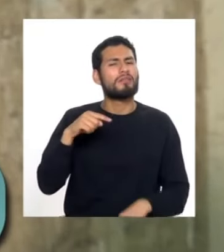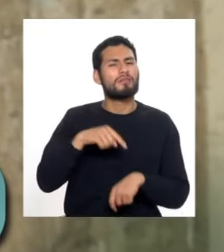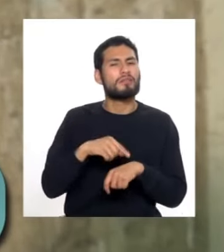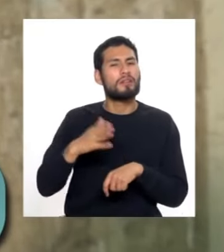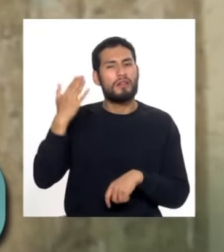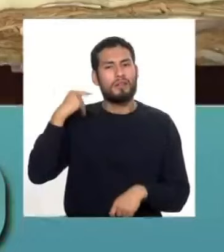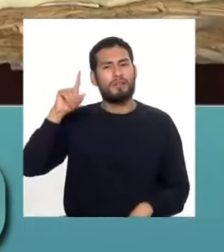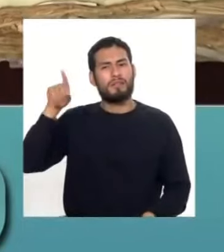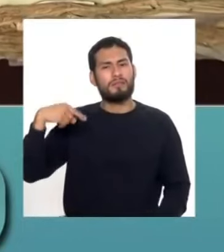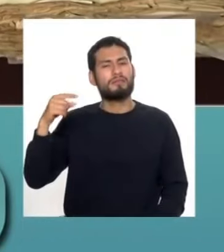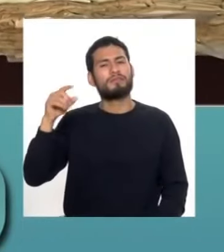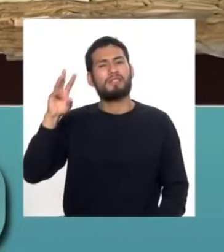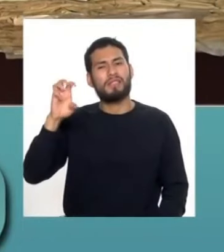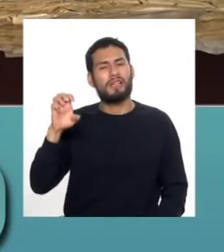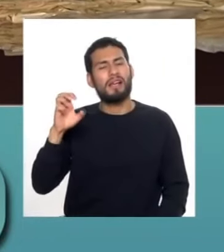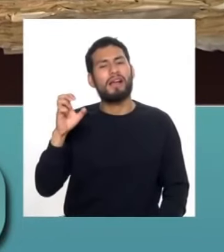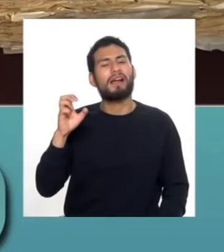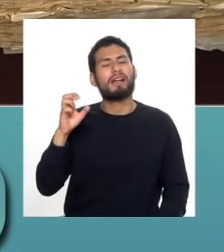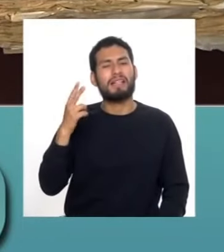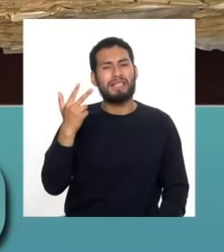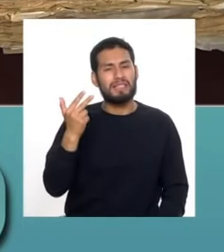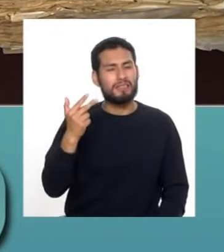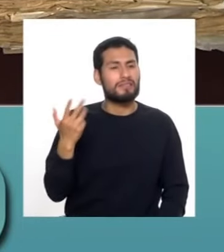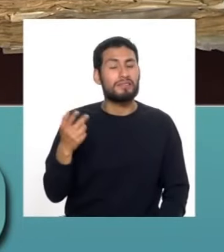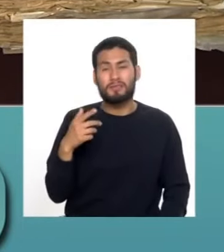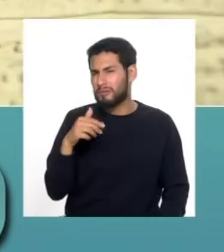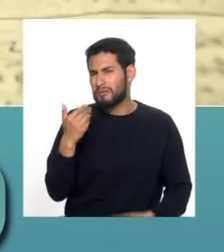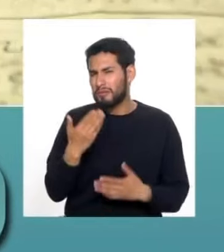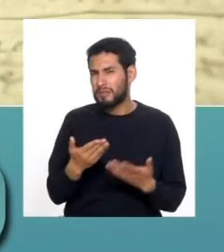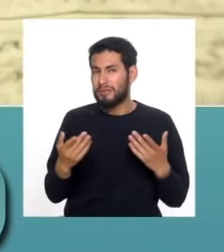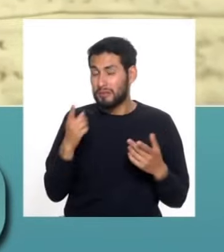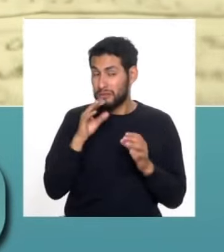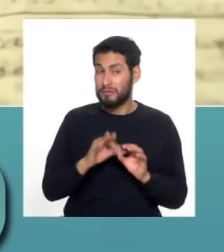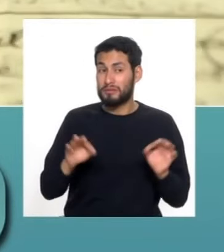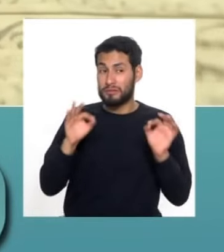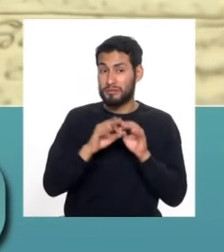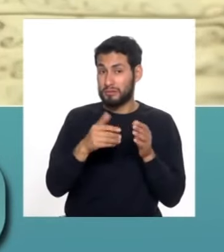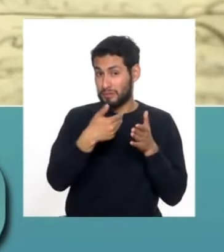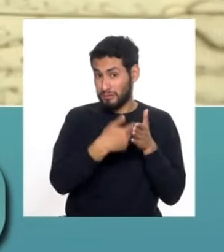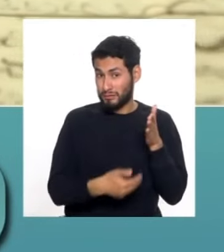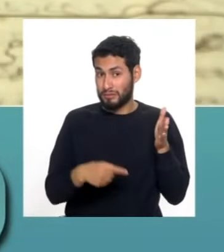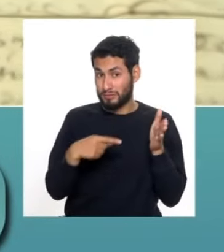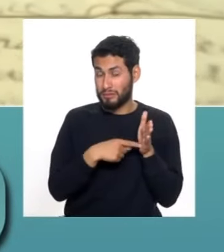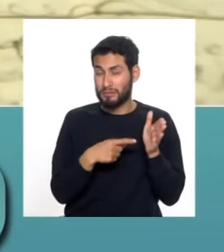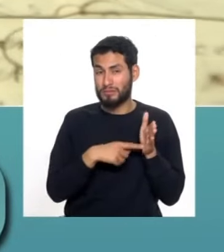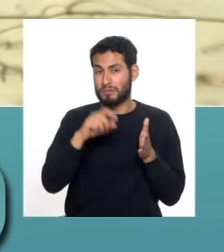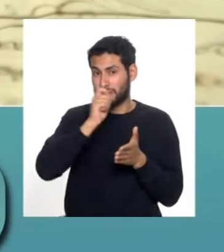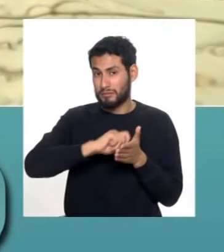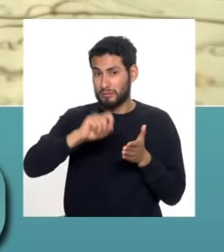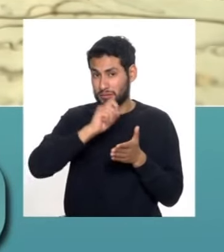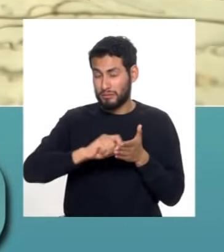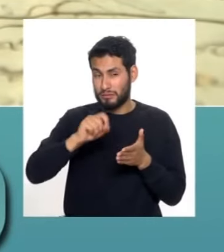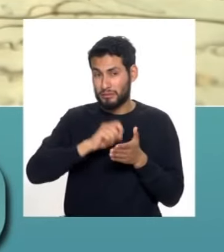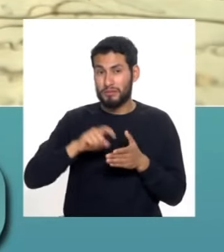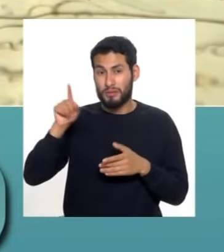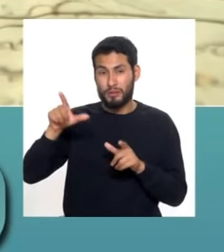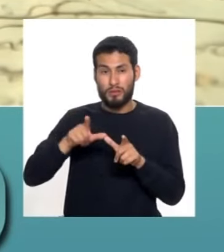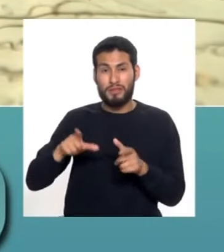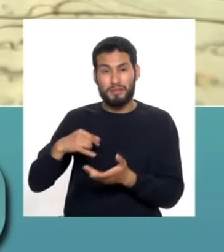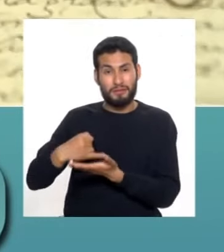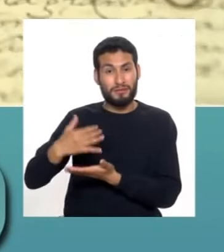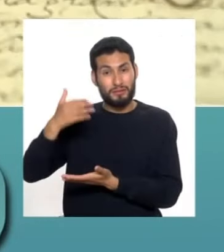1613, y entre otras cosas importantes que se dejan en este documento que fue redactado en ICA,